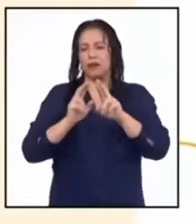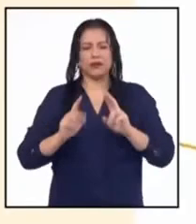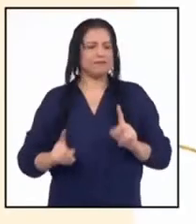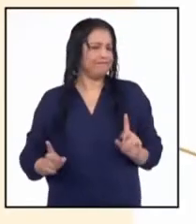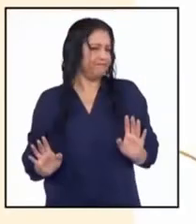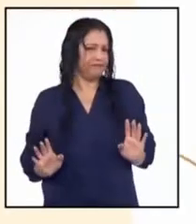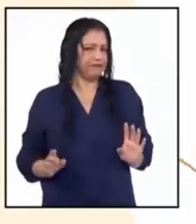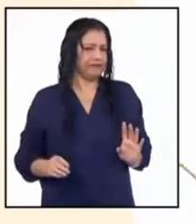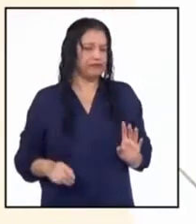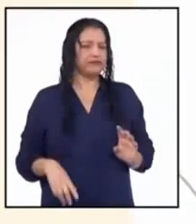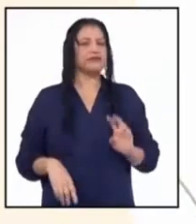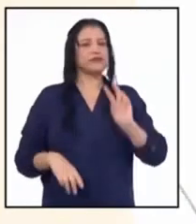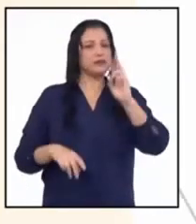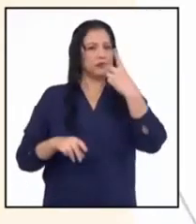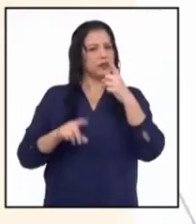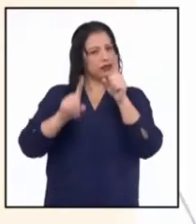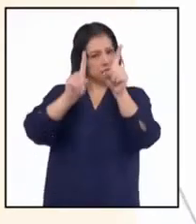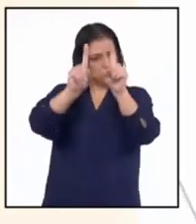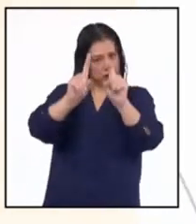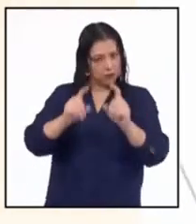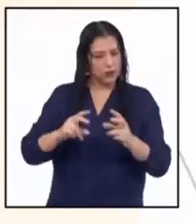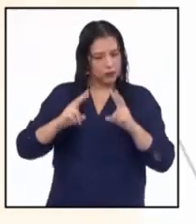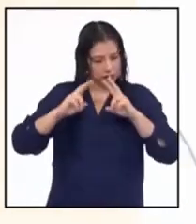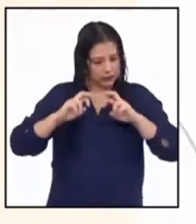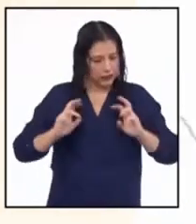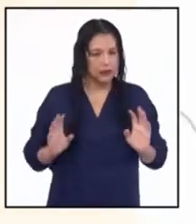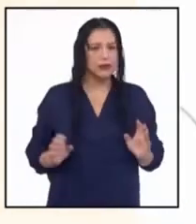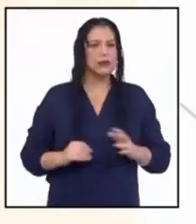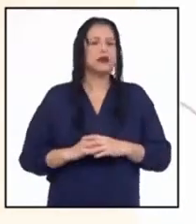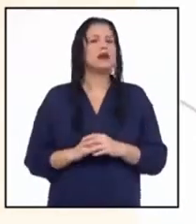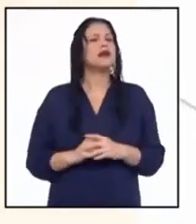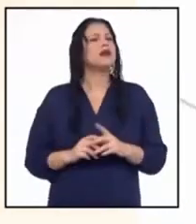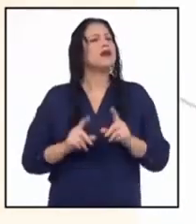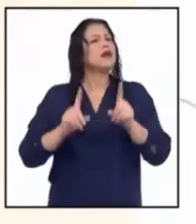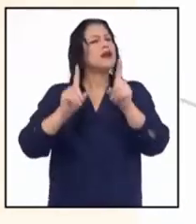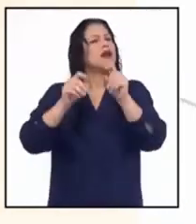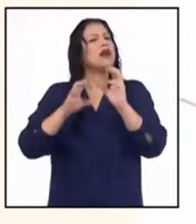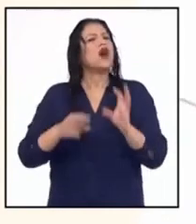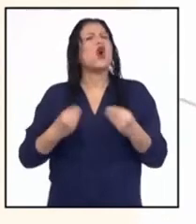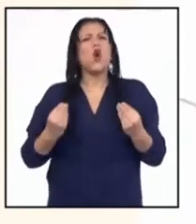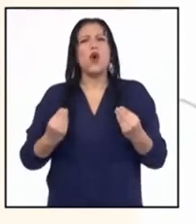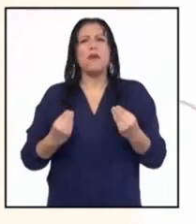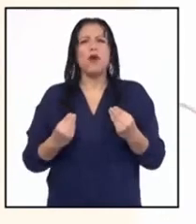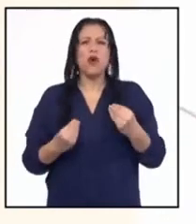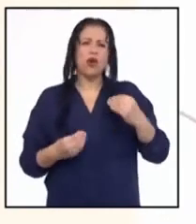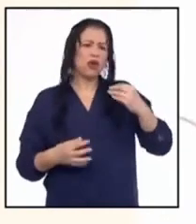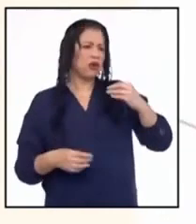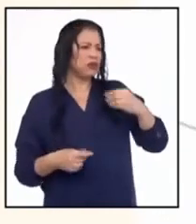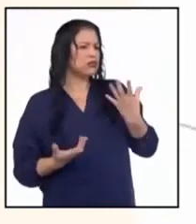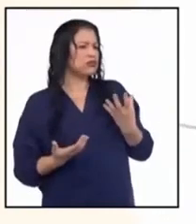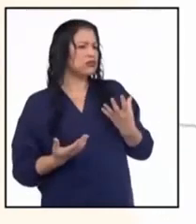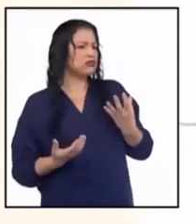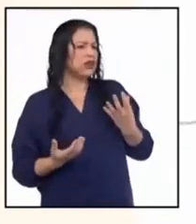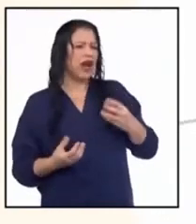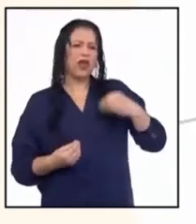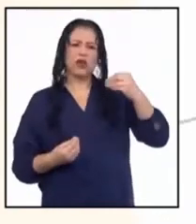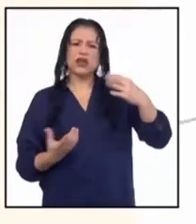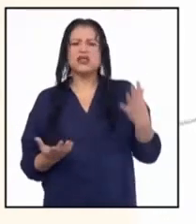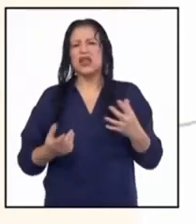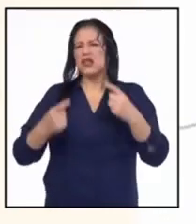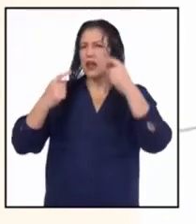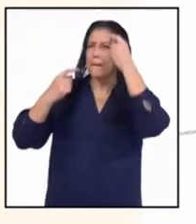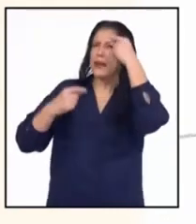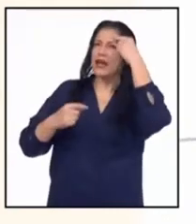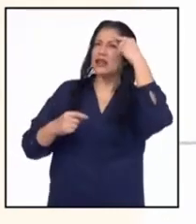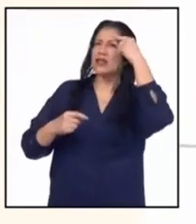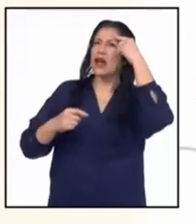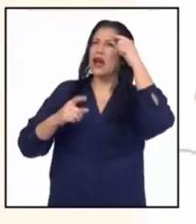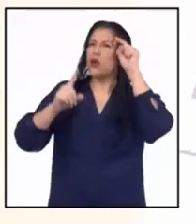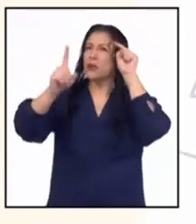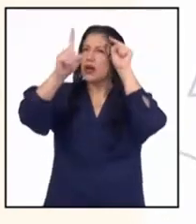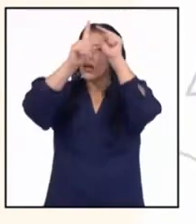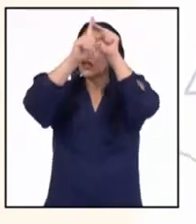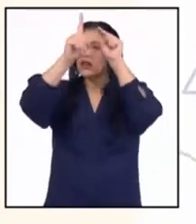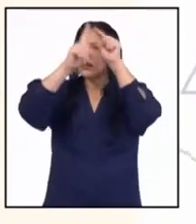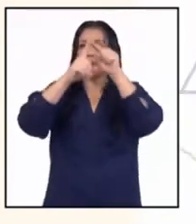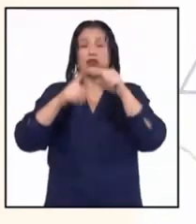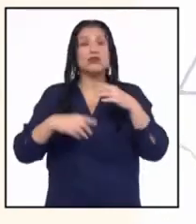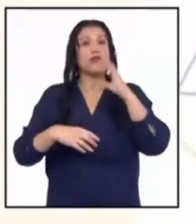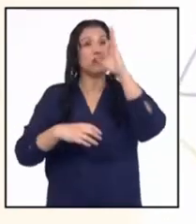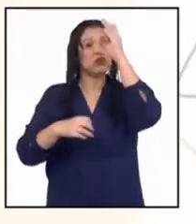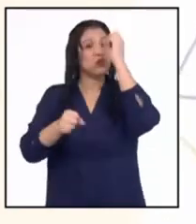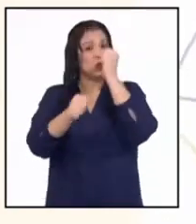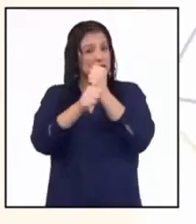Pasemos a la siguiente pregunta. ¿Cómo construyen metas ocupacionales en ausencia de un soporte familiar y escolar?